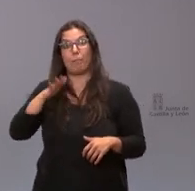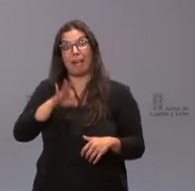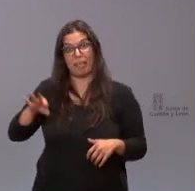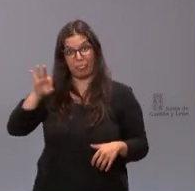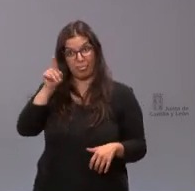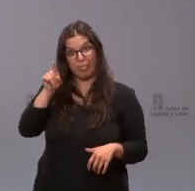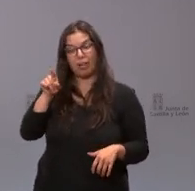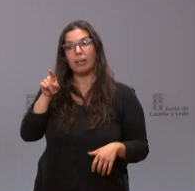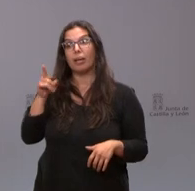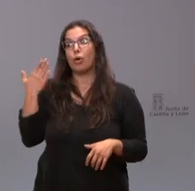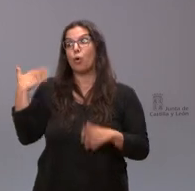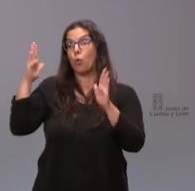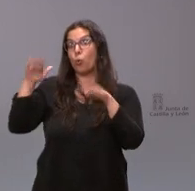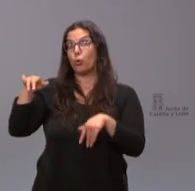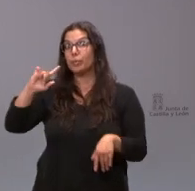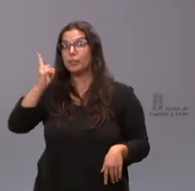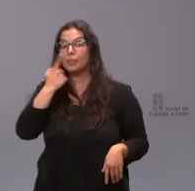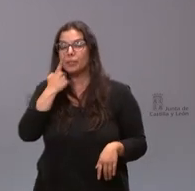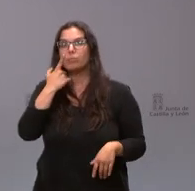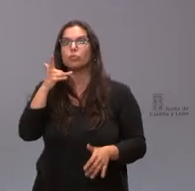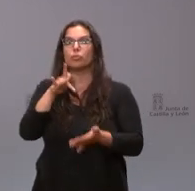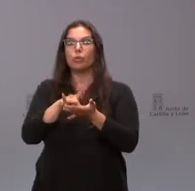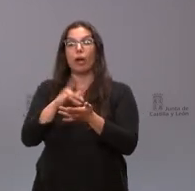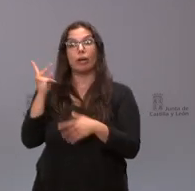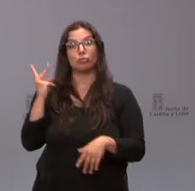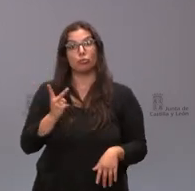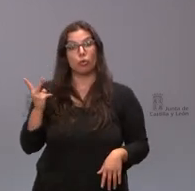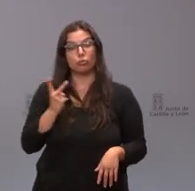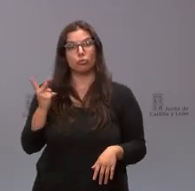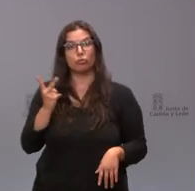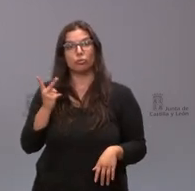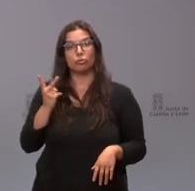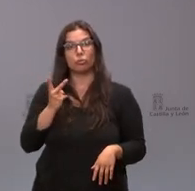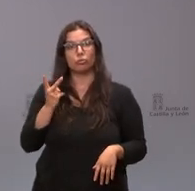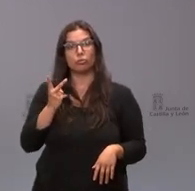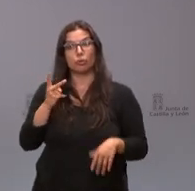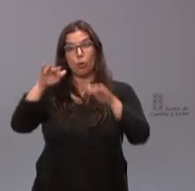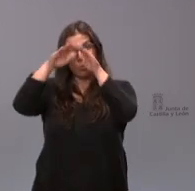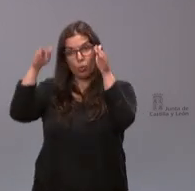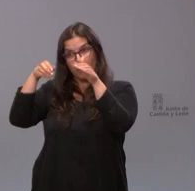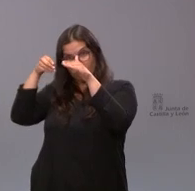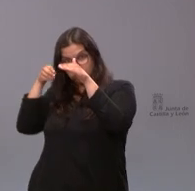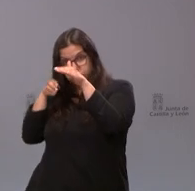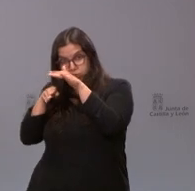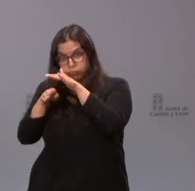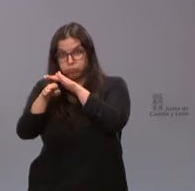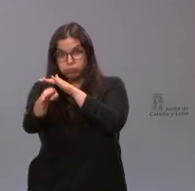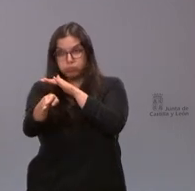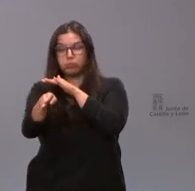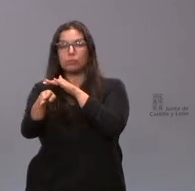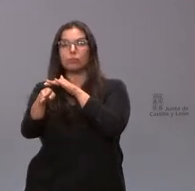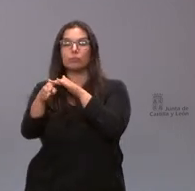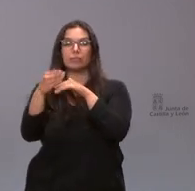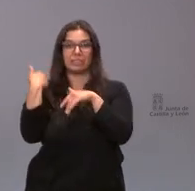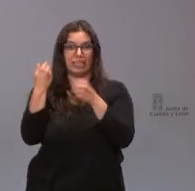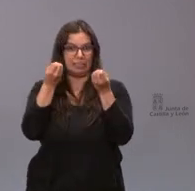la última información que se tuvo es que se habían internado en aquella cueva de las cuales les comunicamos